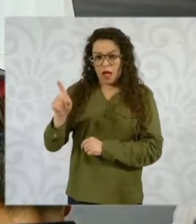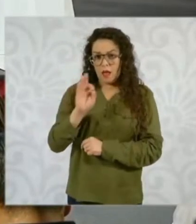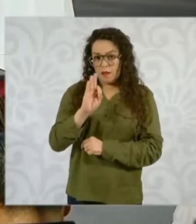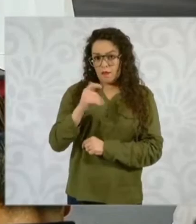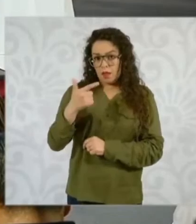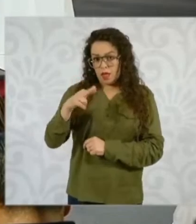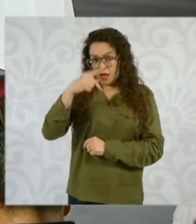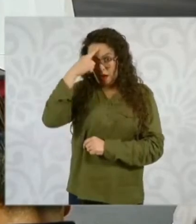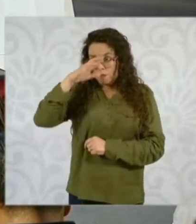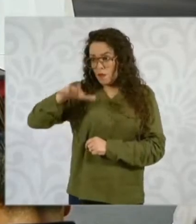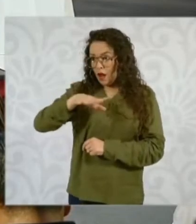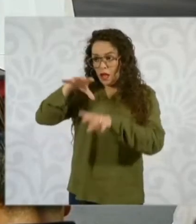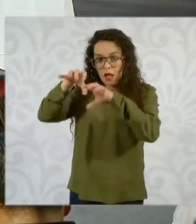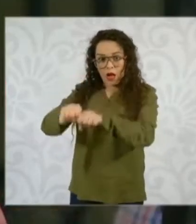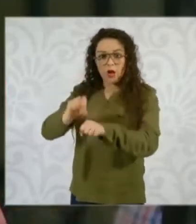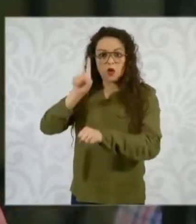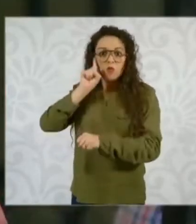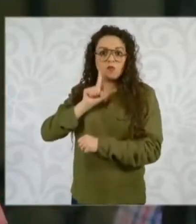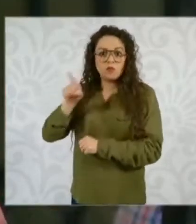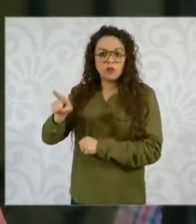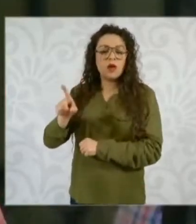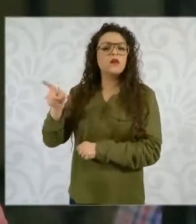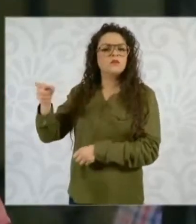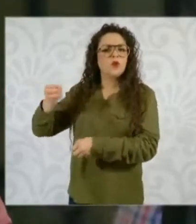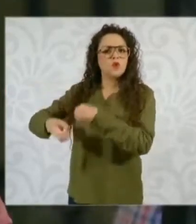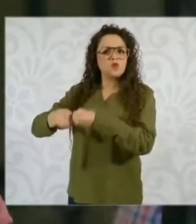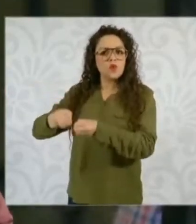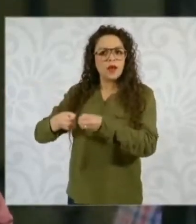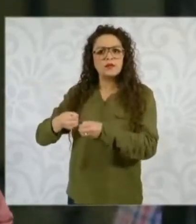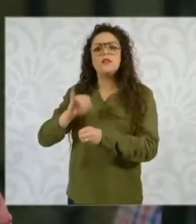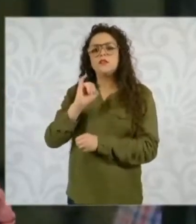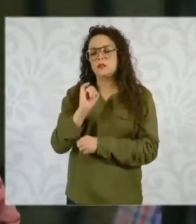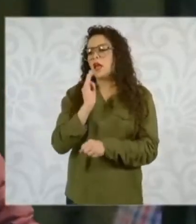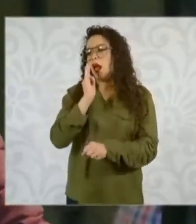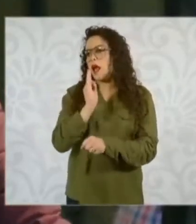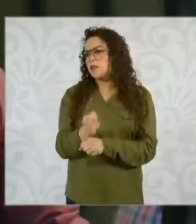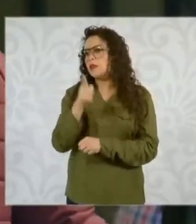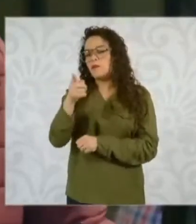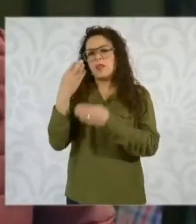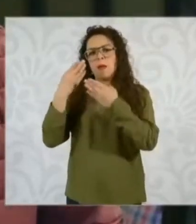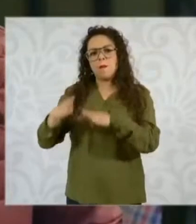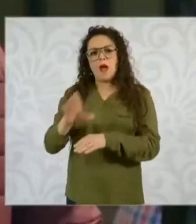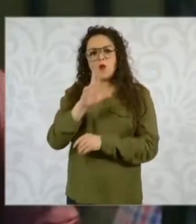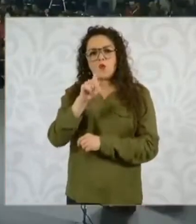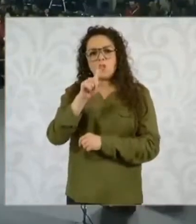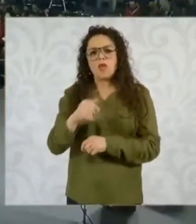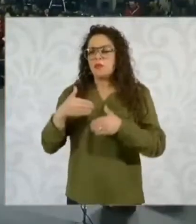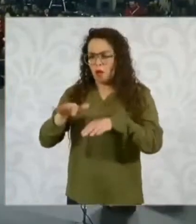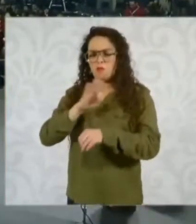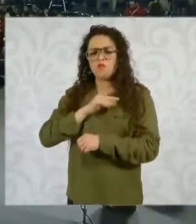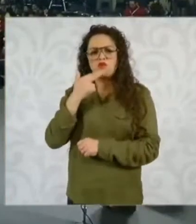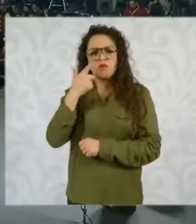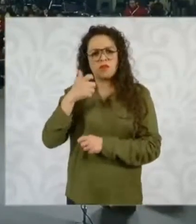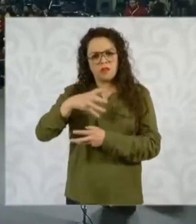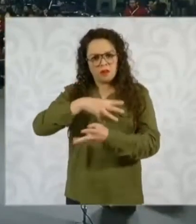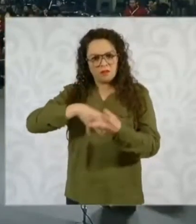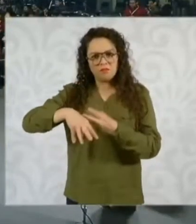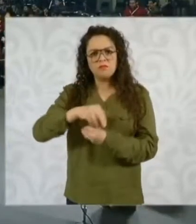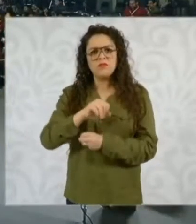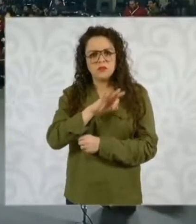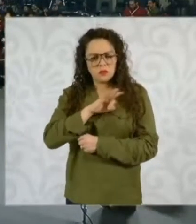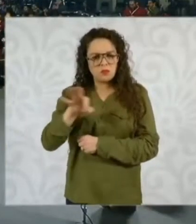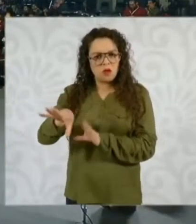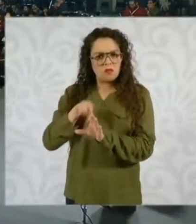República, qué pasó con la jueza que le liberó las cuentas y ahorita le hago una misma pregunta sobre el mismo tema. ¿Quieres